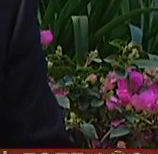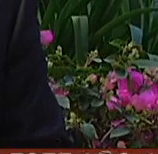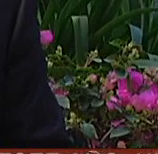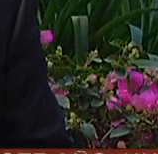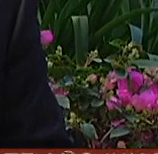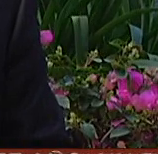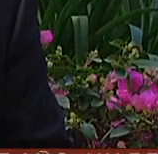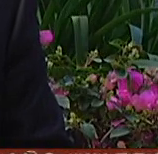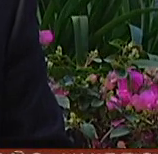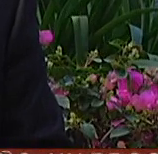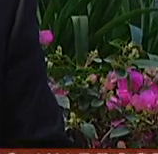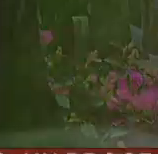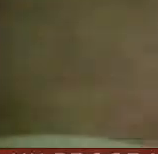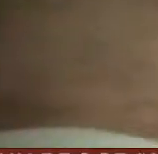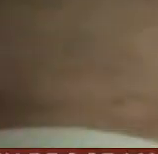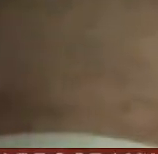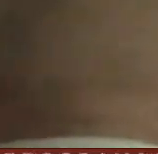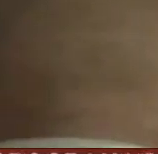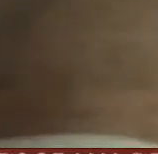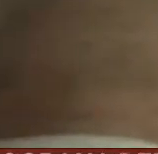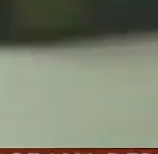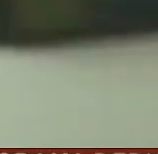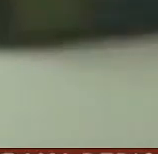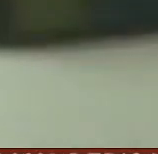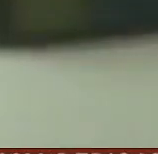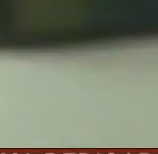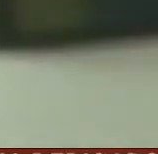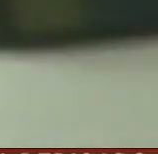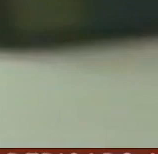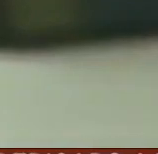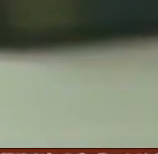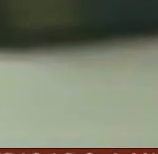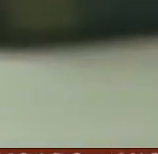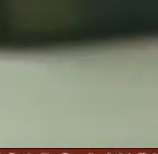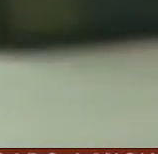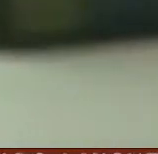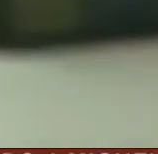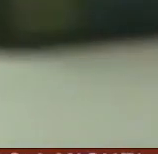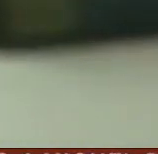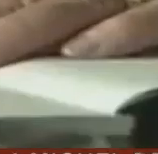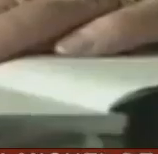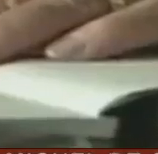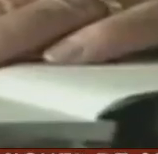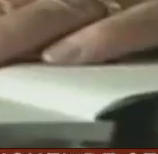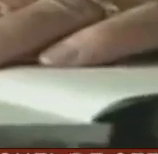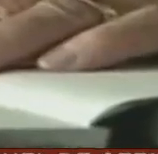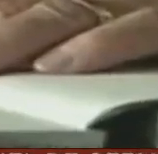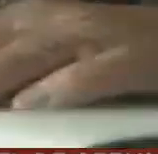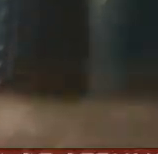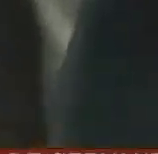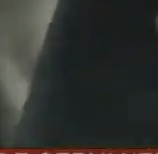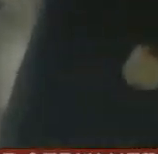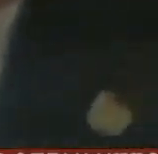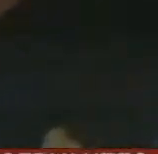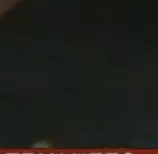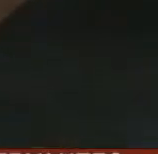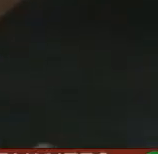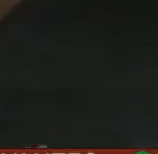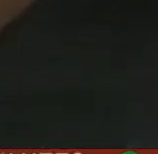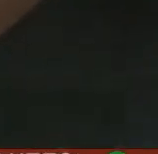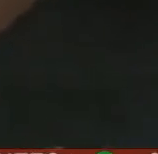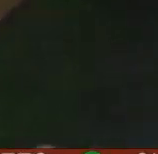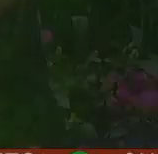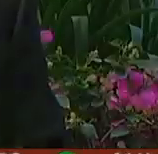cumpliré 77 años y mis primeros poemas se publicaron en 1958 mi primer libro en